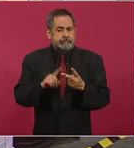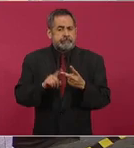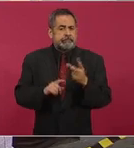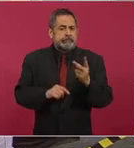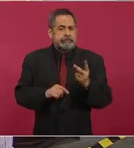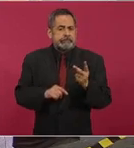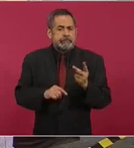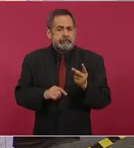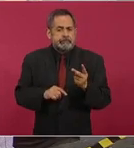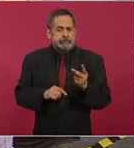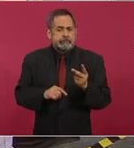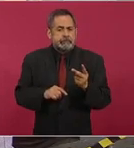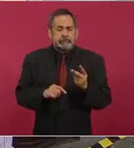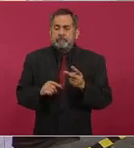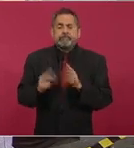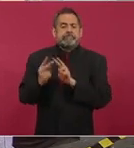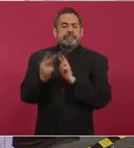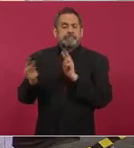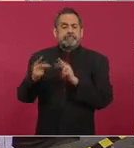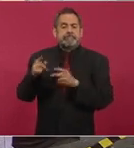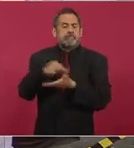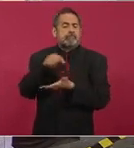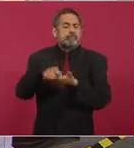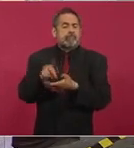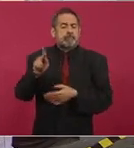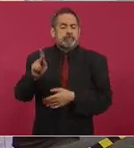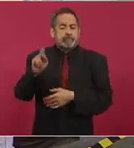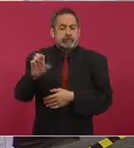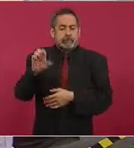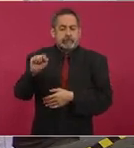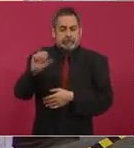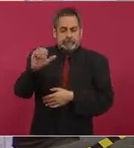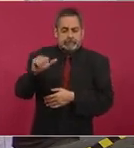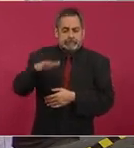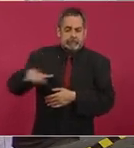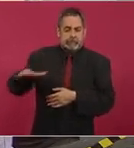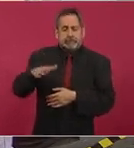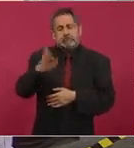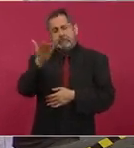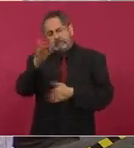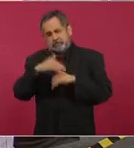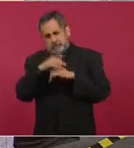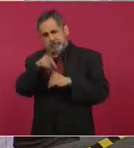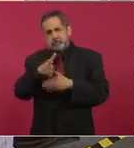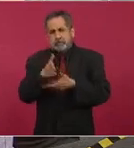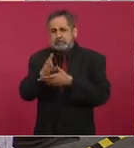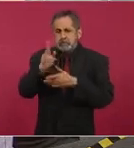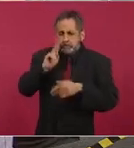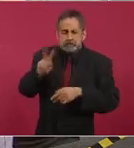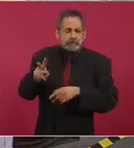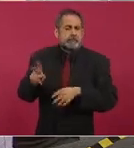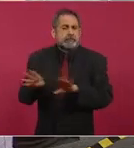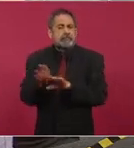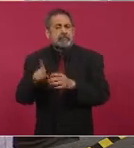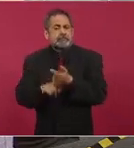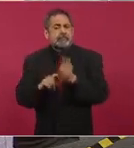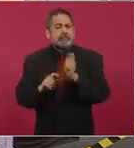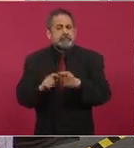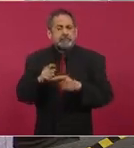otra, los vecinos de la pesca piden su intervención. Piden que